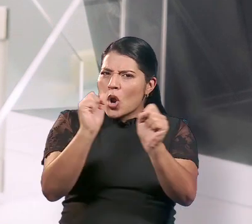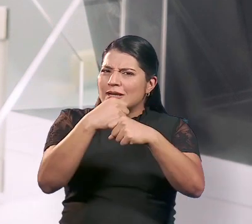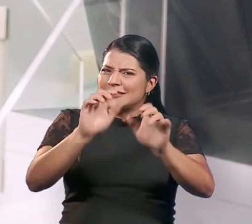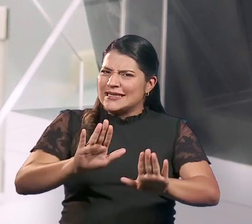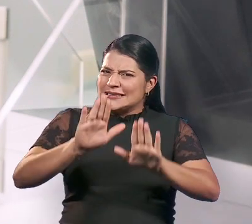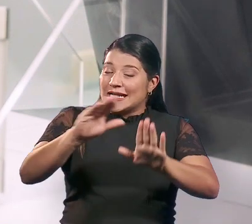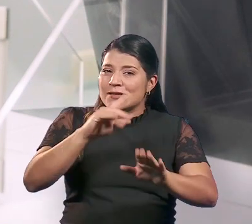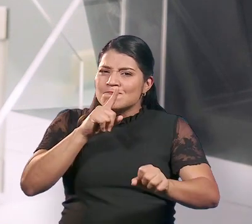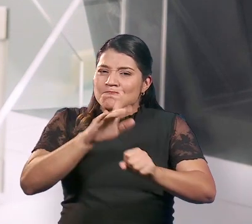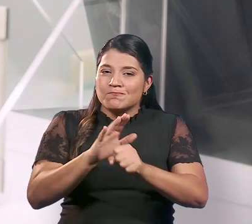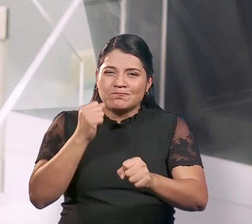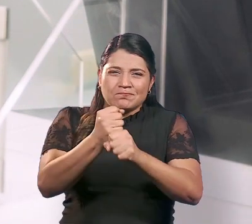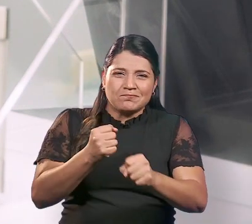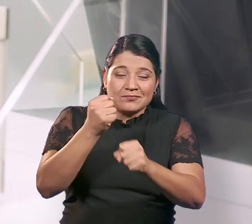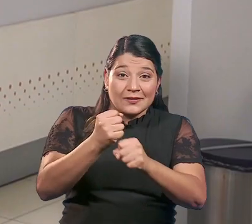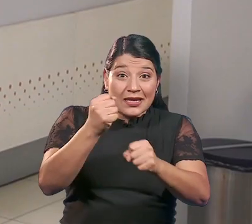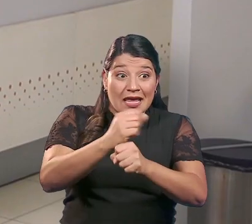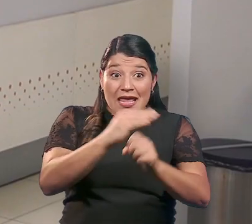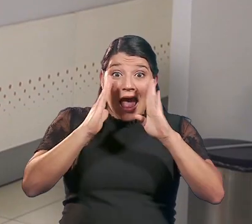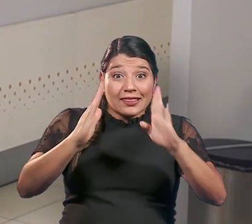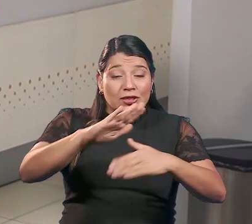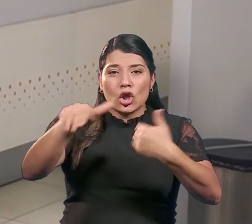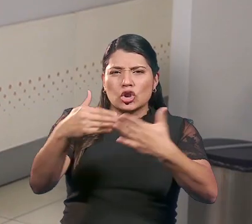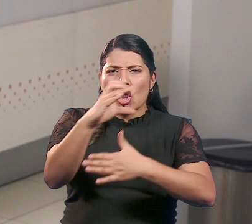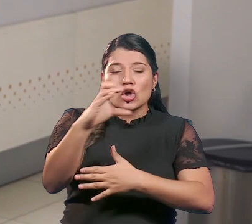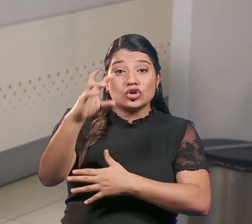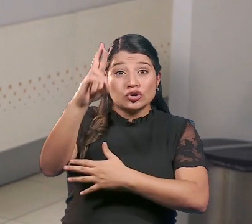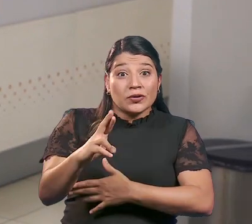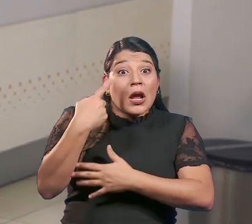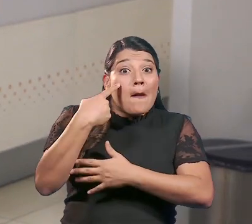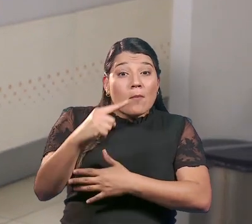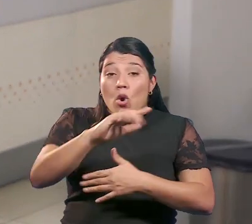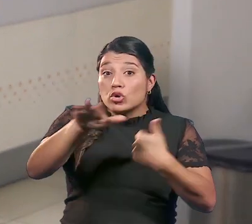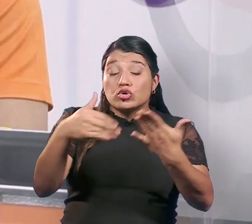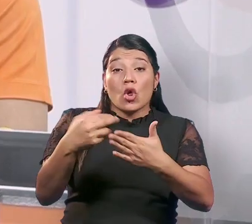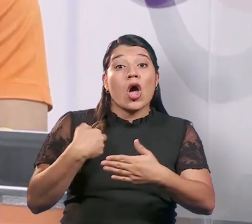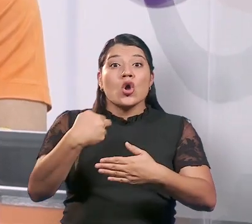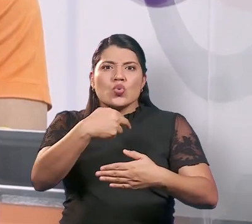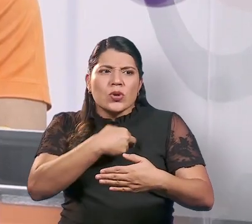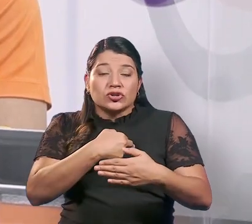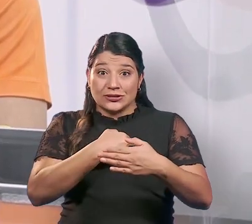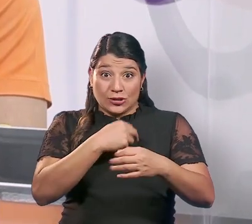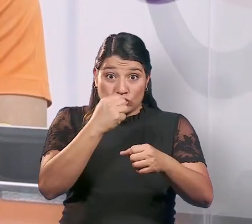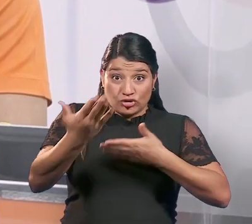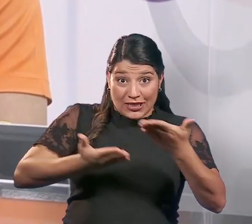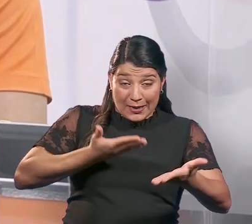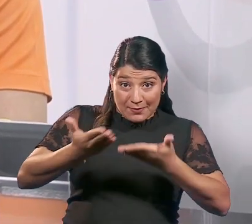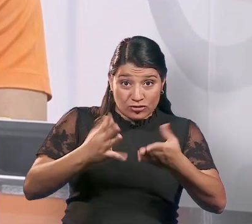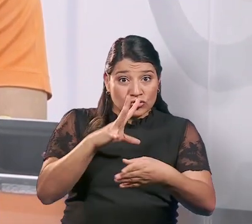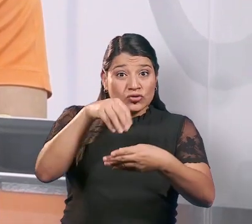excelente y comprometida labor que abarcó todo el territorio nacional a través de toda nuestra estructura de operación,